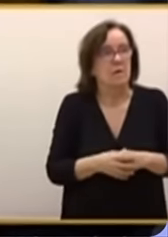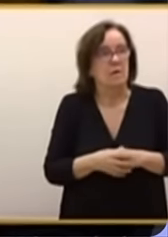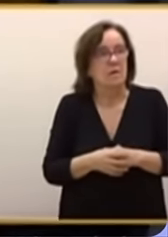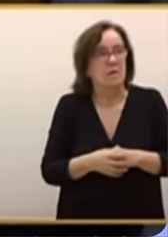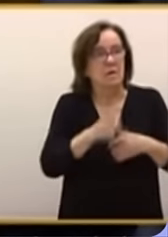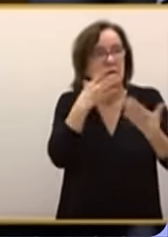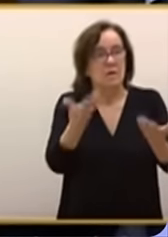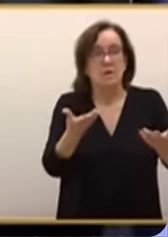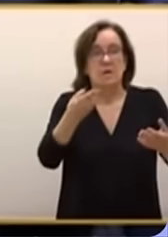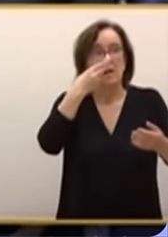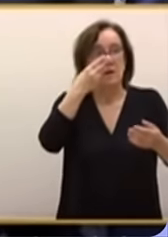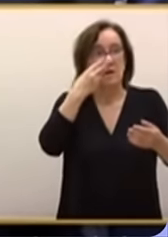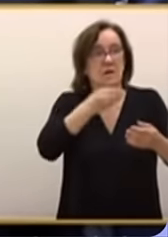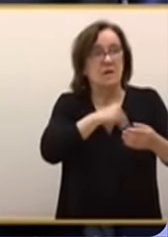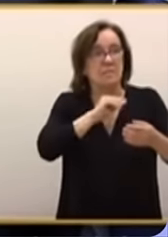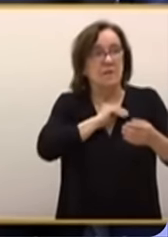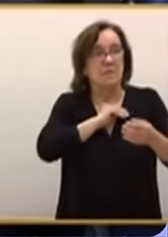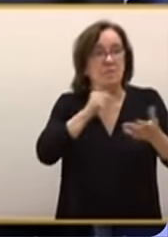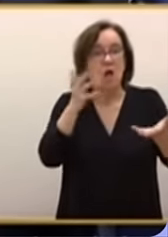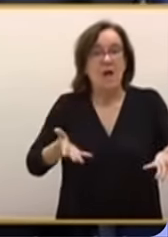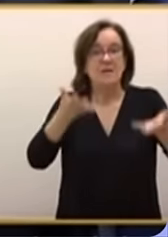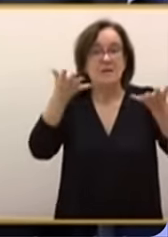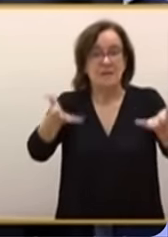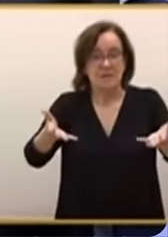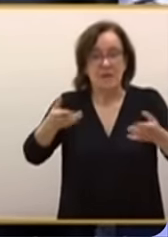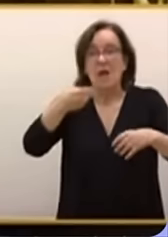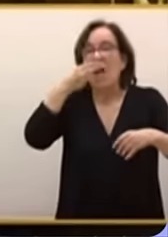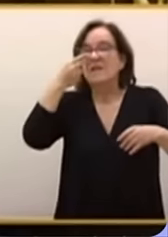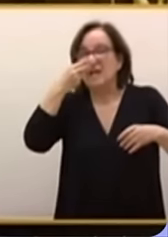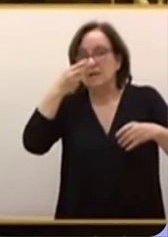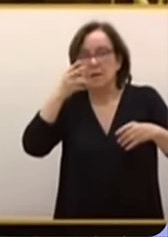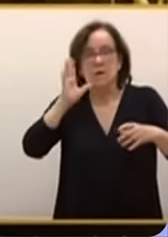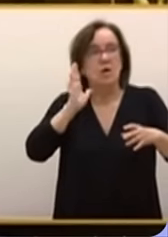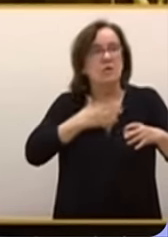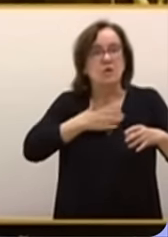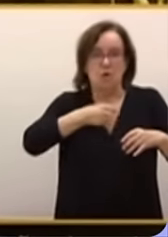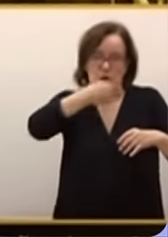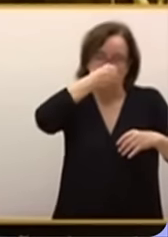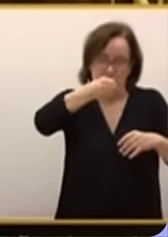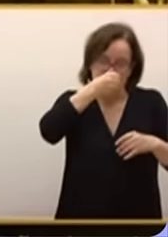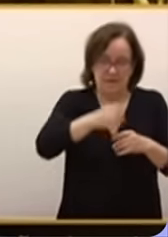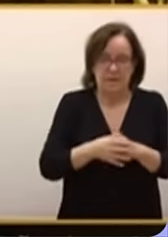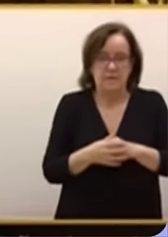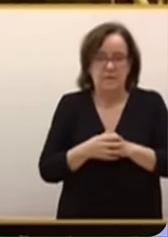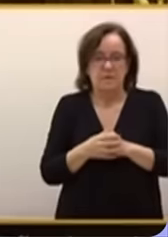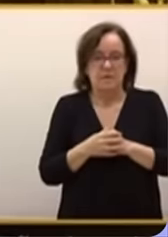haber puesto los intereses de España al servicio de los intereses del Partido Socialista.